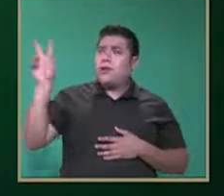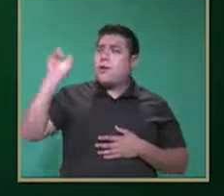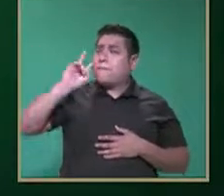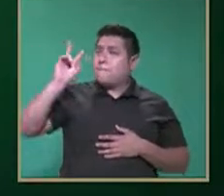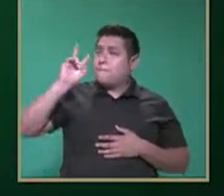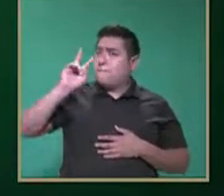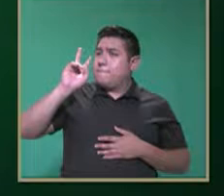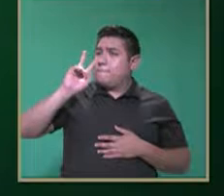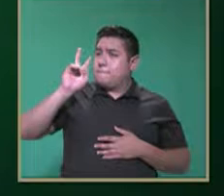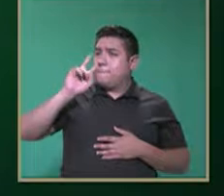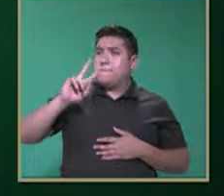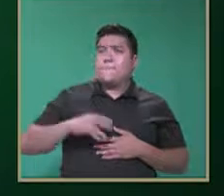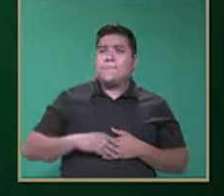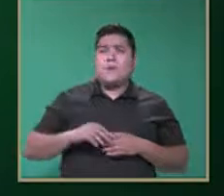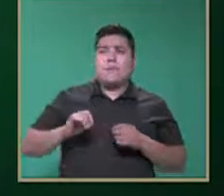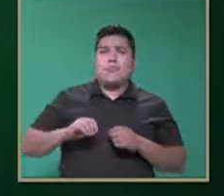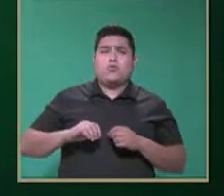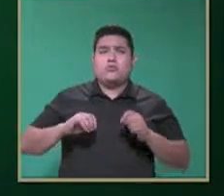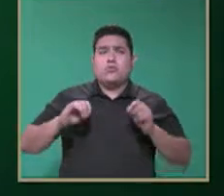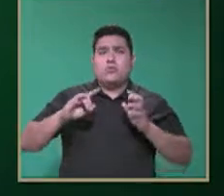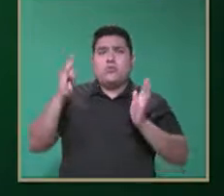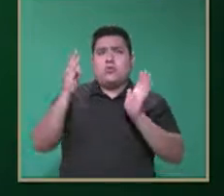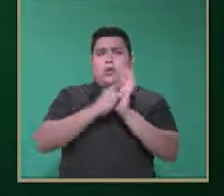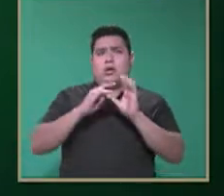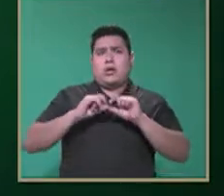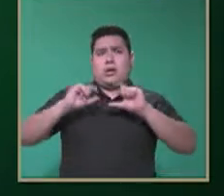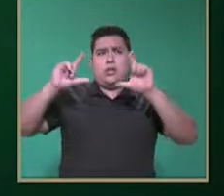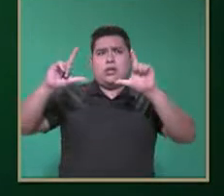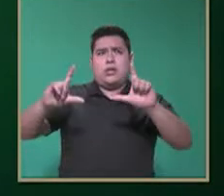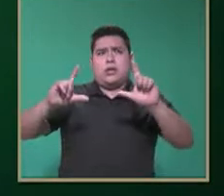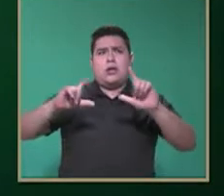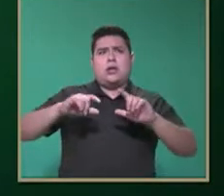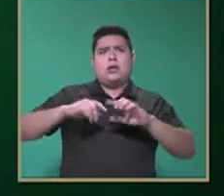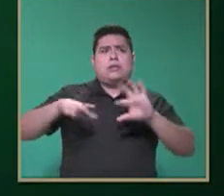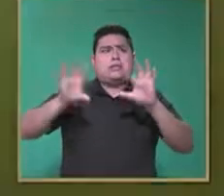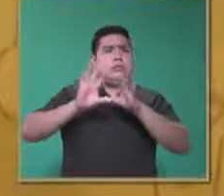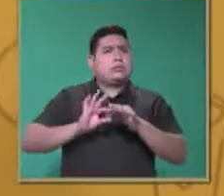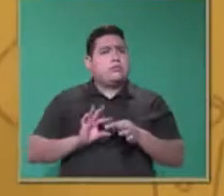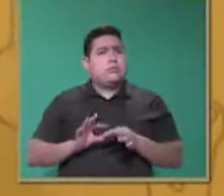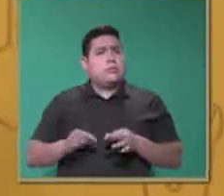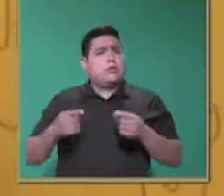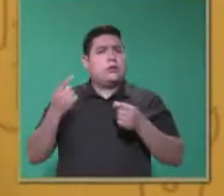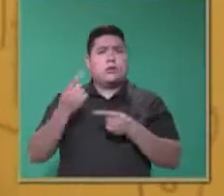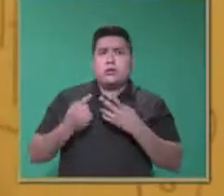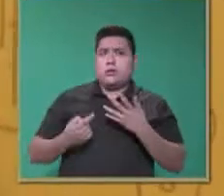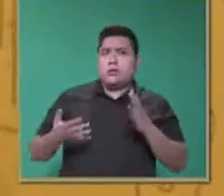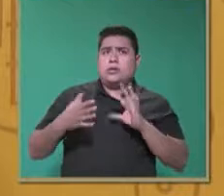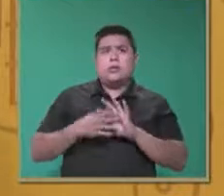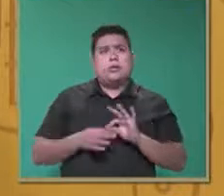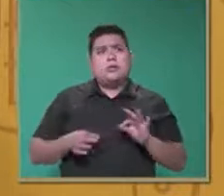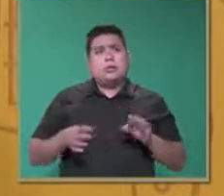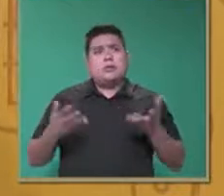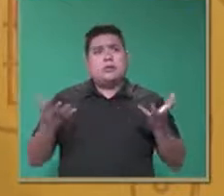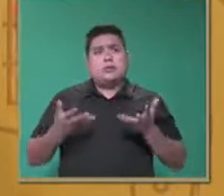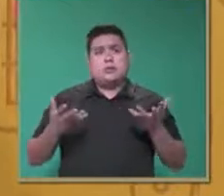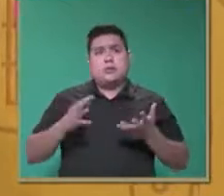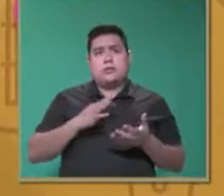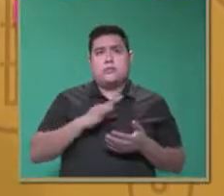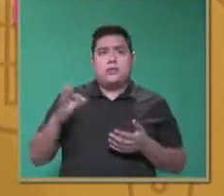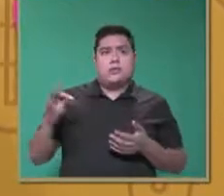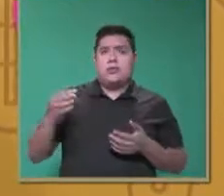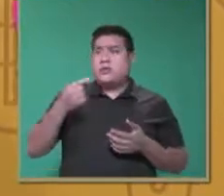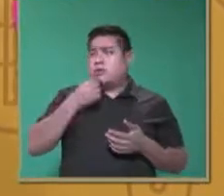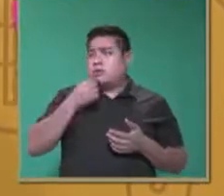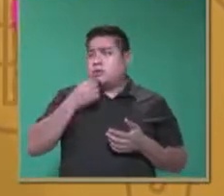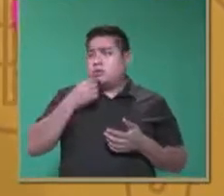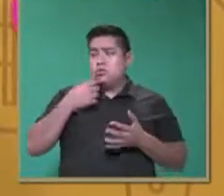un cartel en el que se explica, se describe qué es lo que pueden hacer los niños con